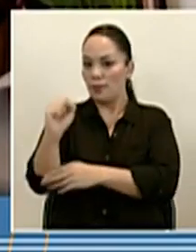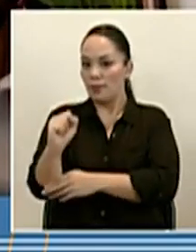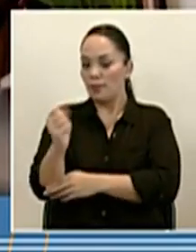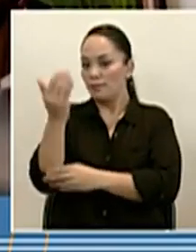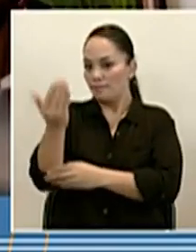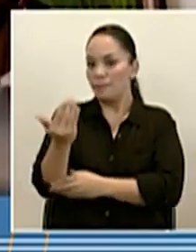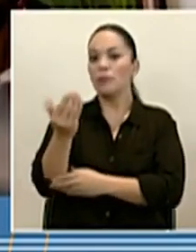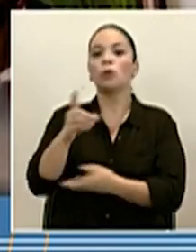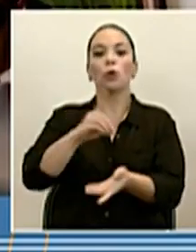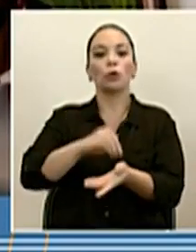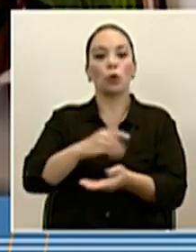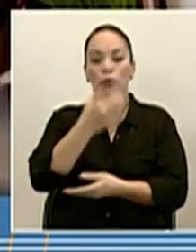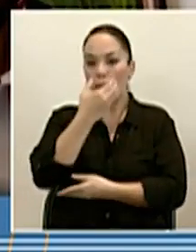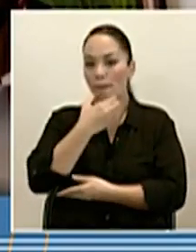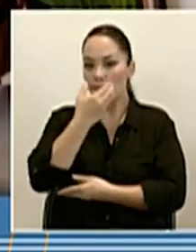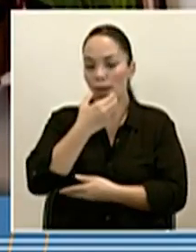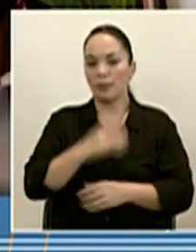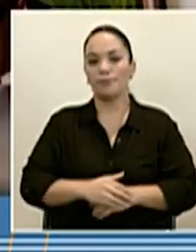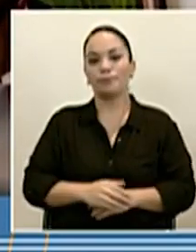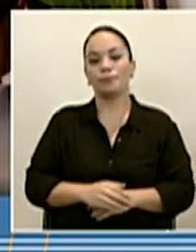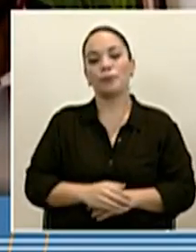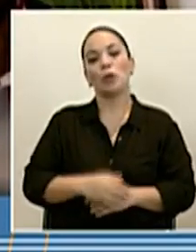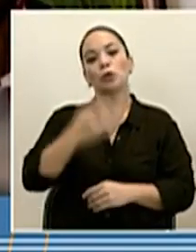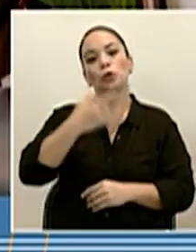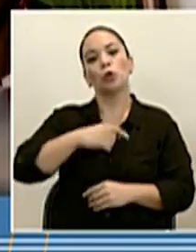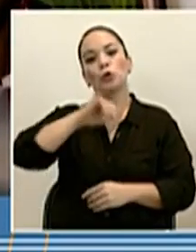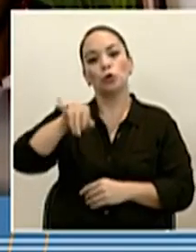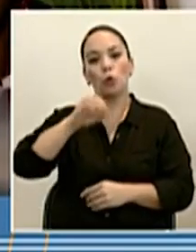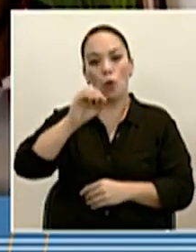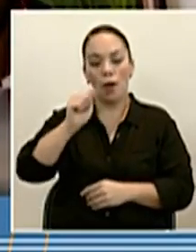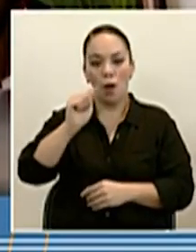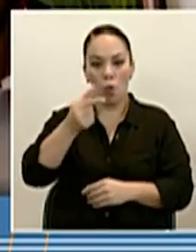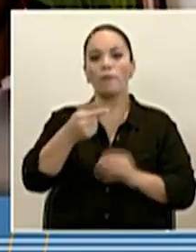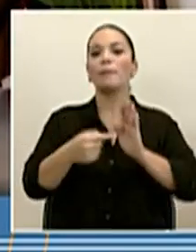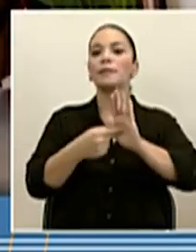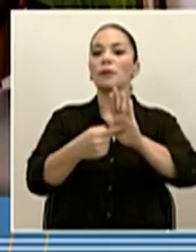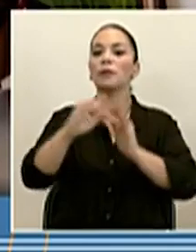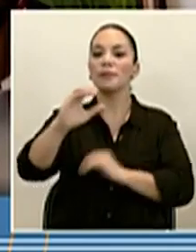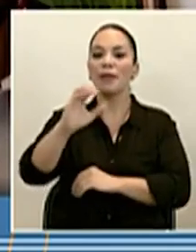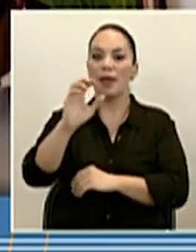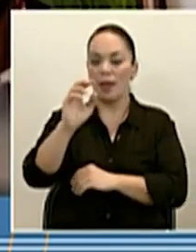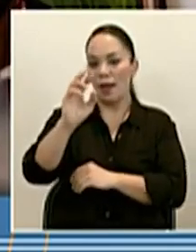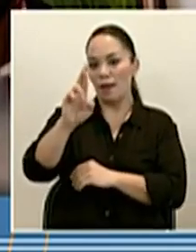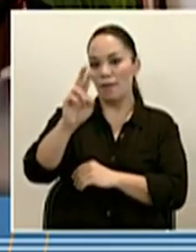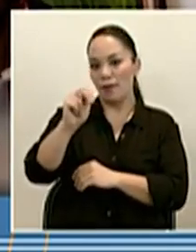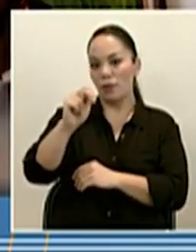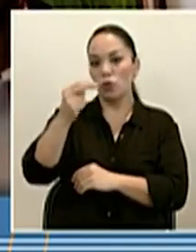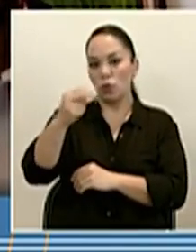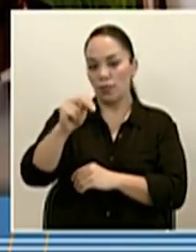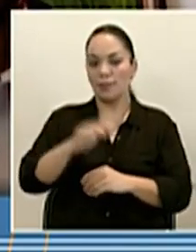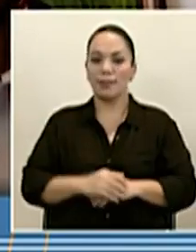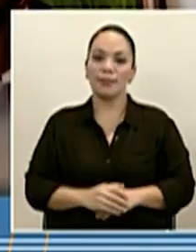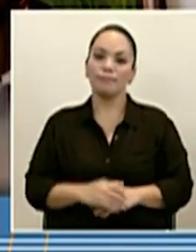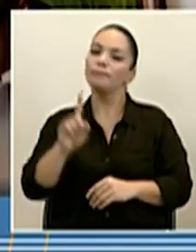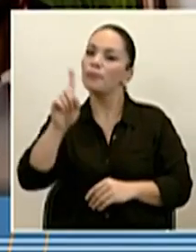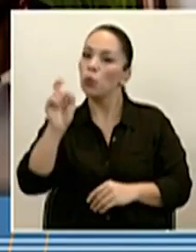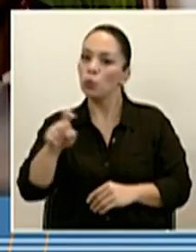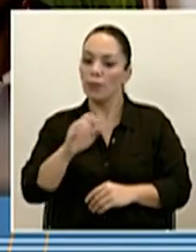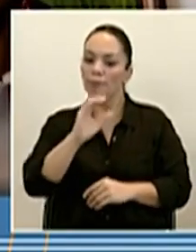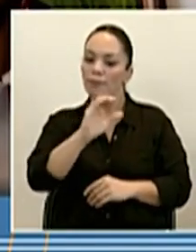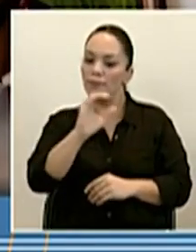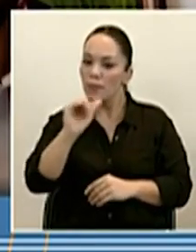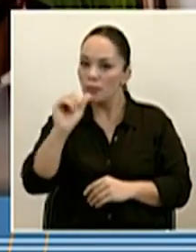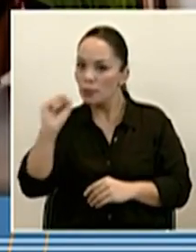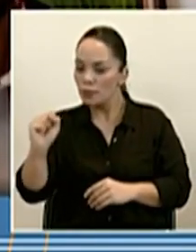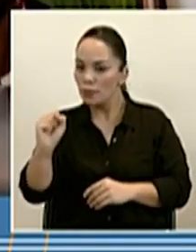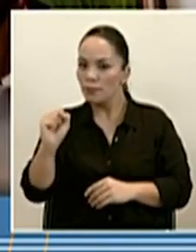doctor Román Macaya. Soy Joao Gómez, represento a NCR Noticias y esta es mi consulta. La Caja Costarricense del Seguro